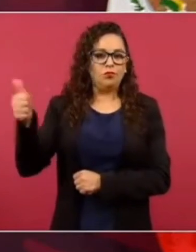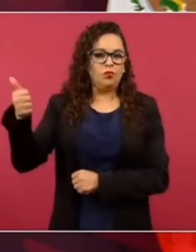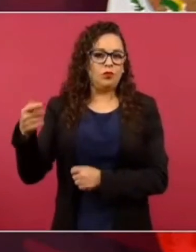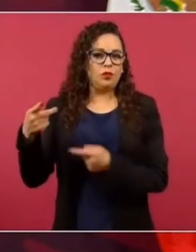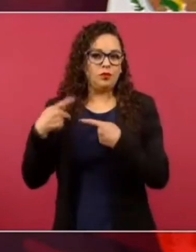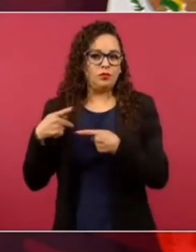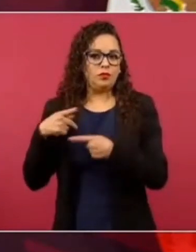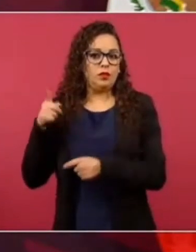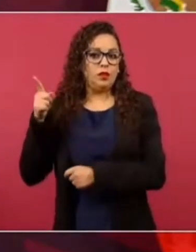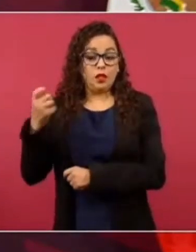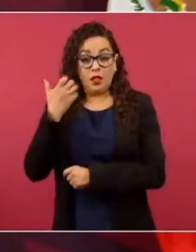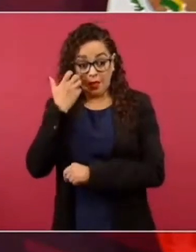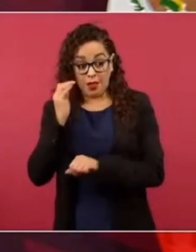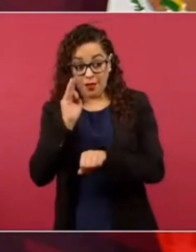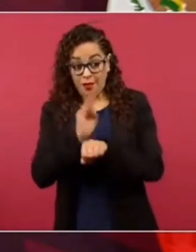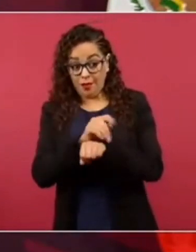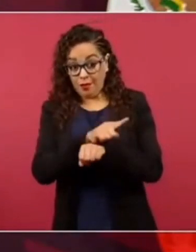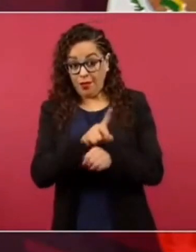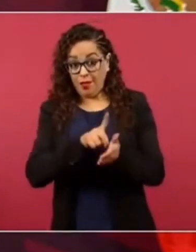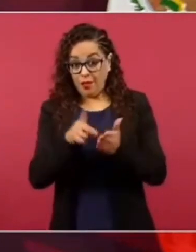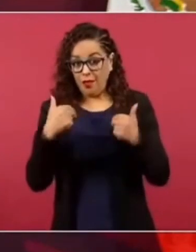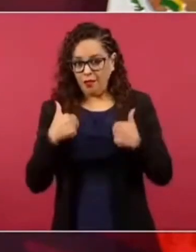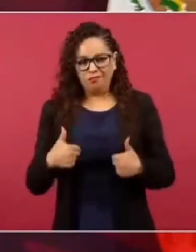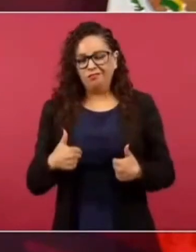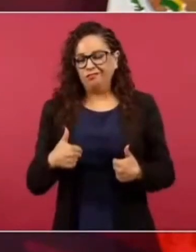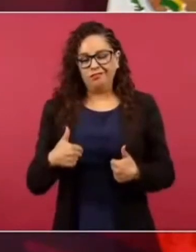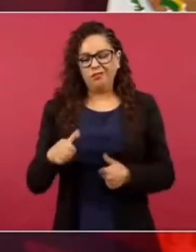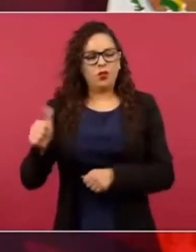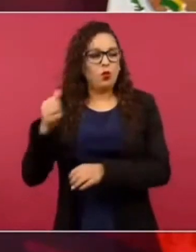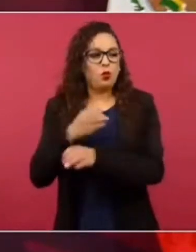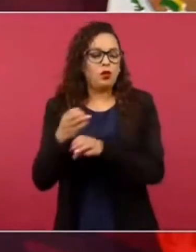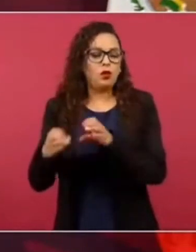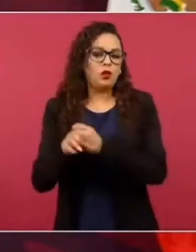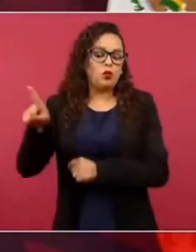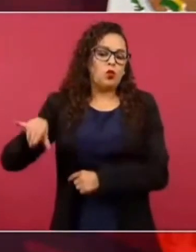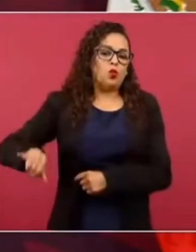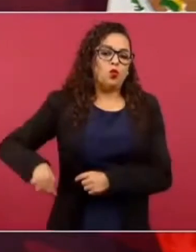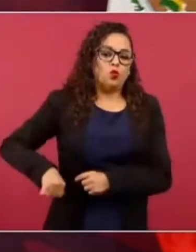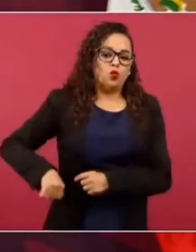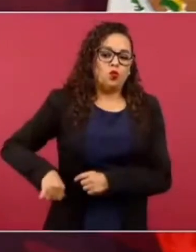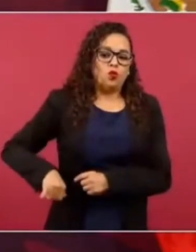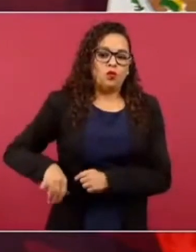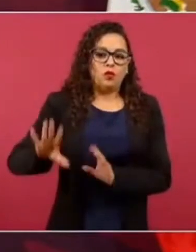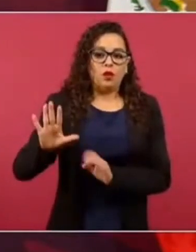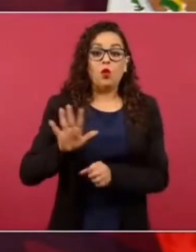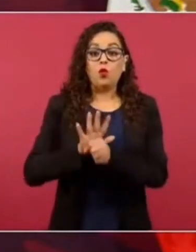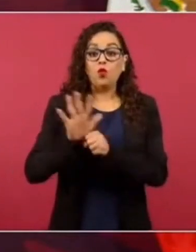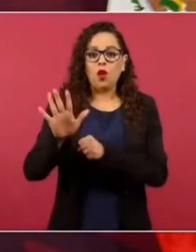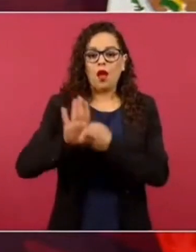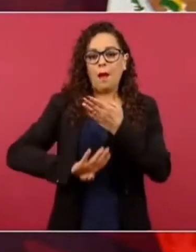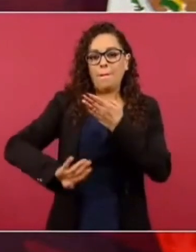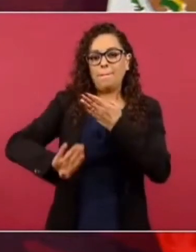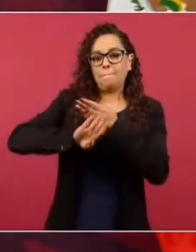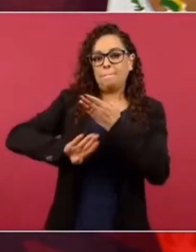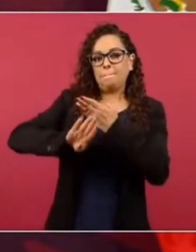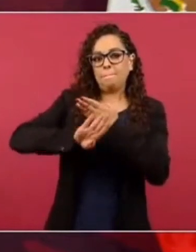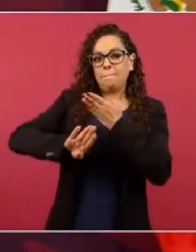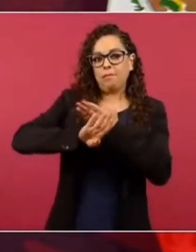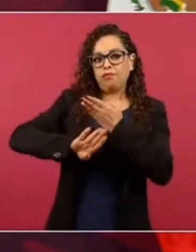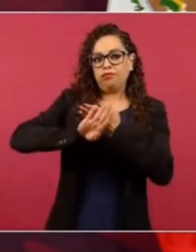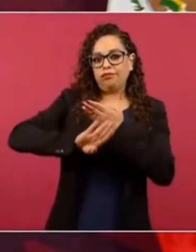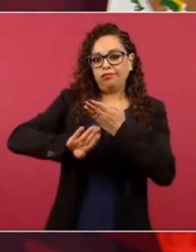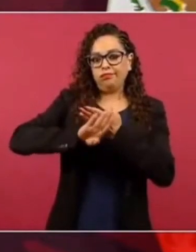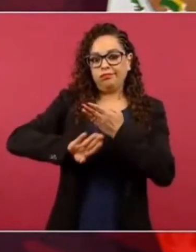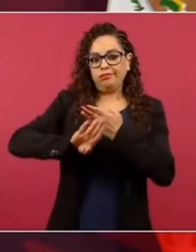propósito, que lo que buscan es atacarnos y